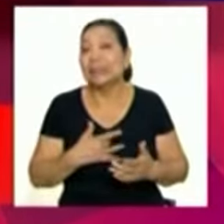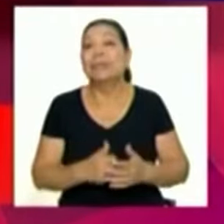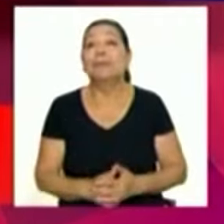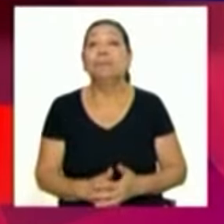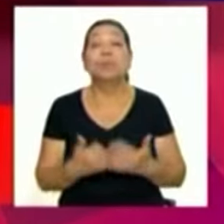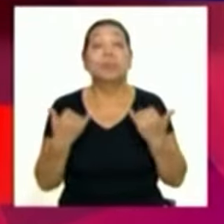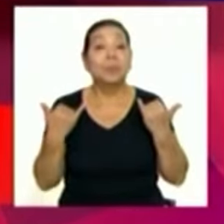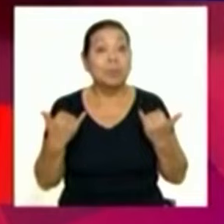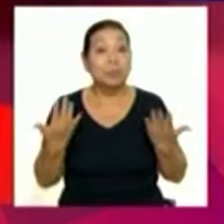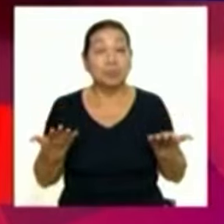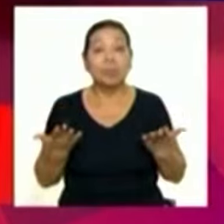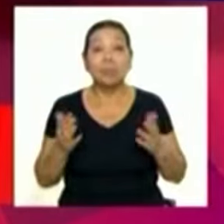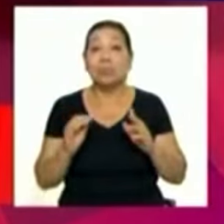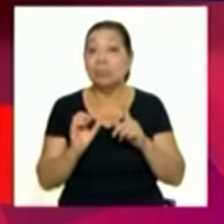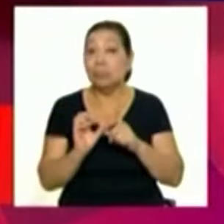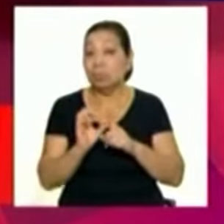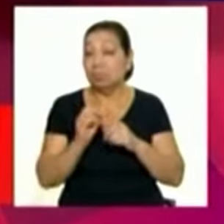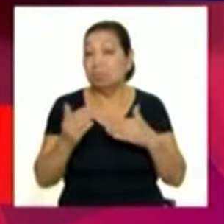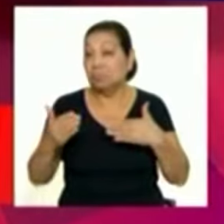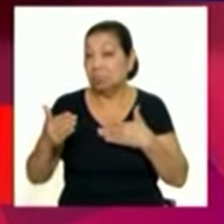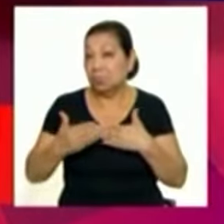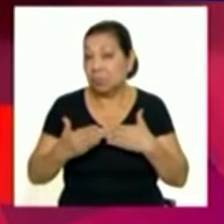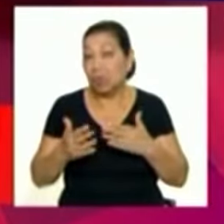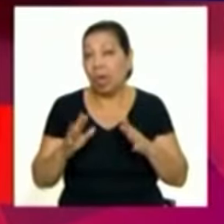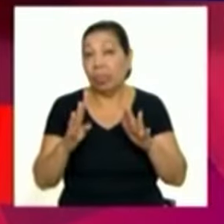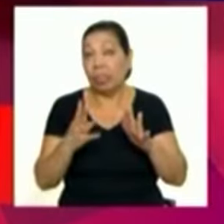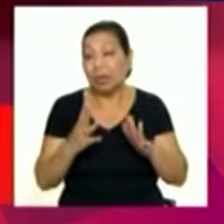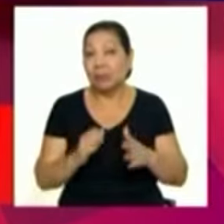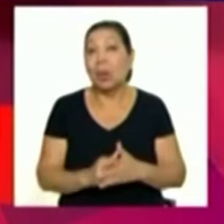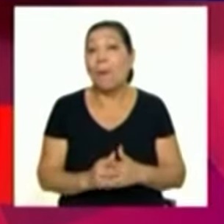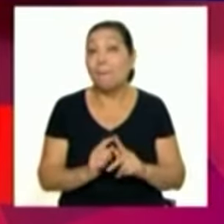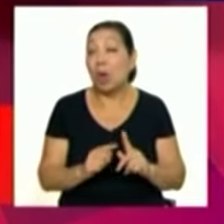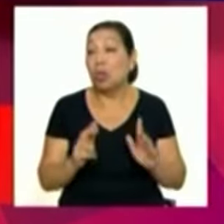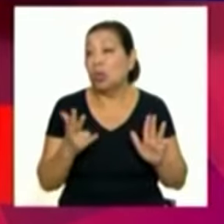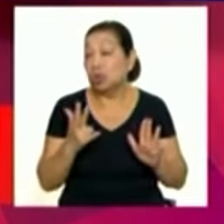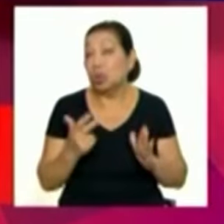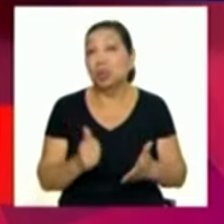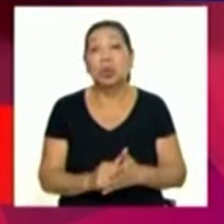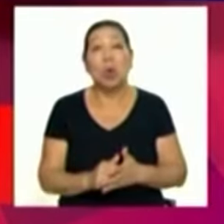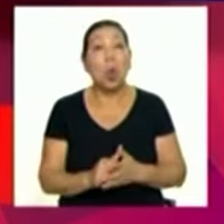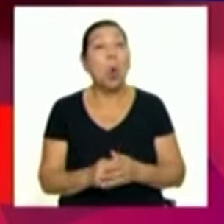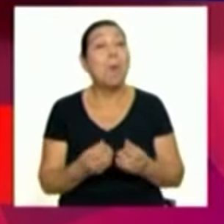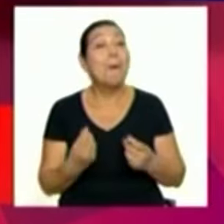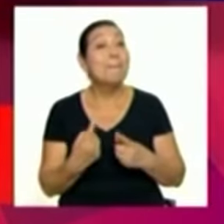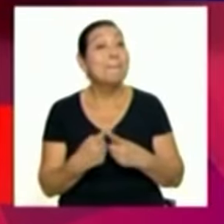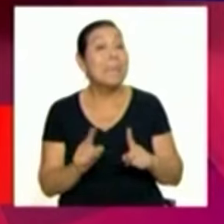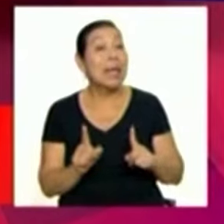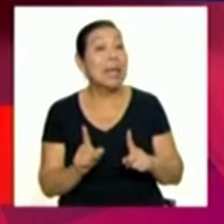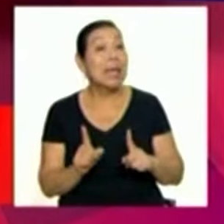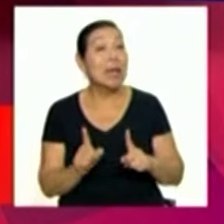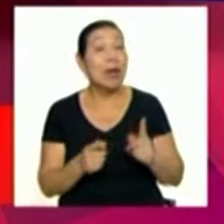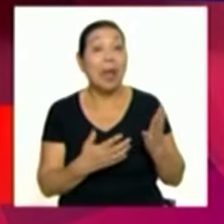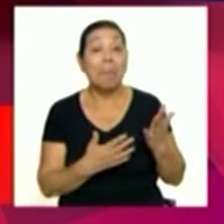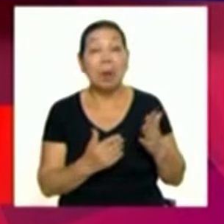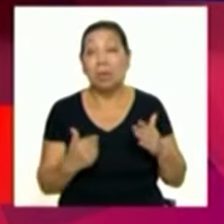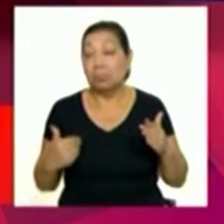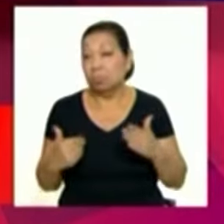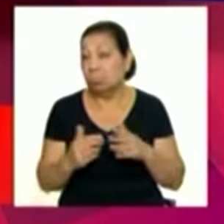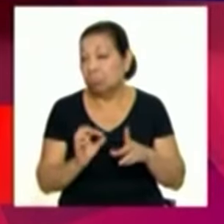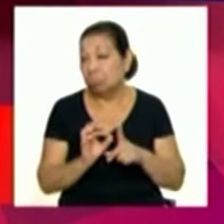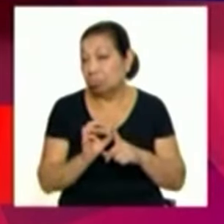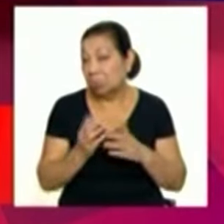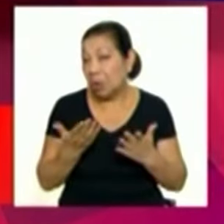En este momento las temperaturas están cercanas a los 19 grados, 18 grados, sin embargo esperamos alcanzar